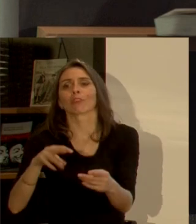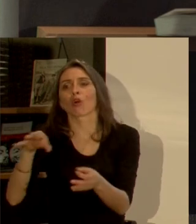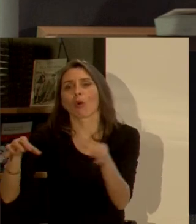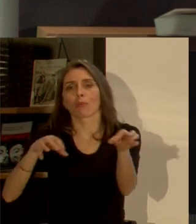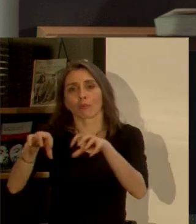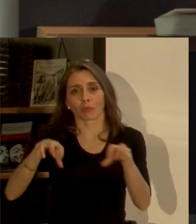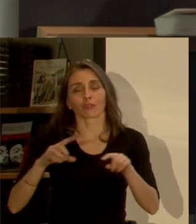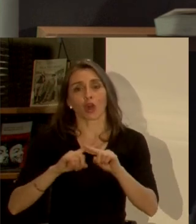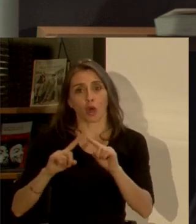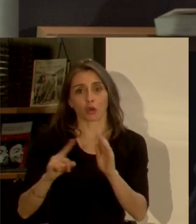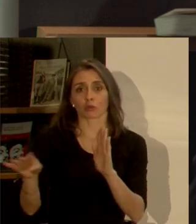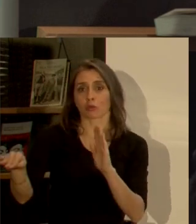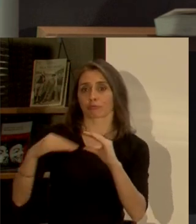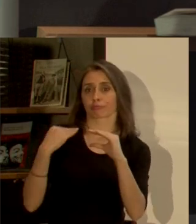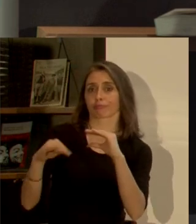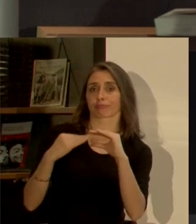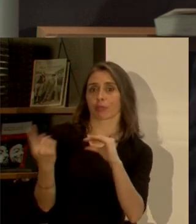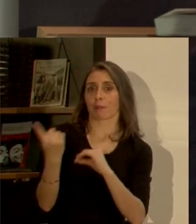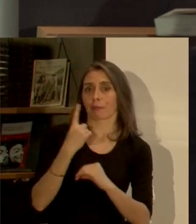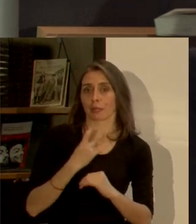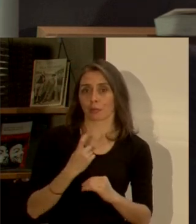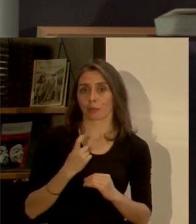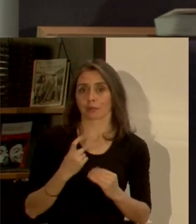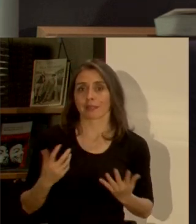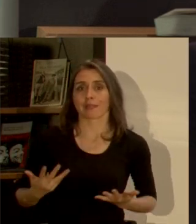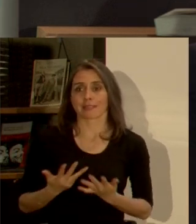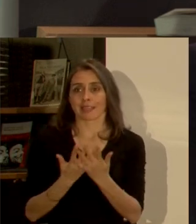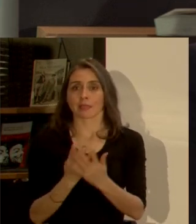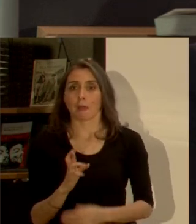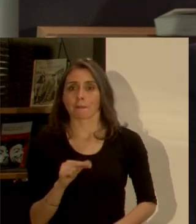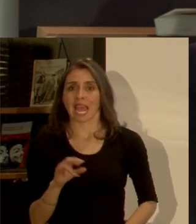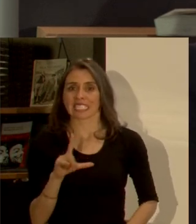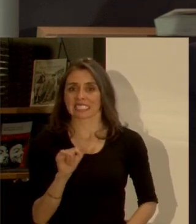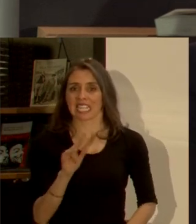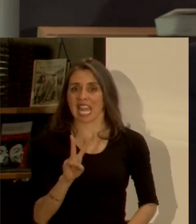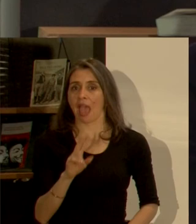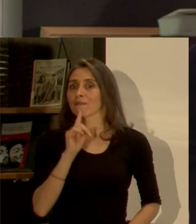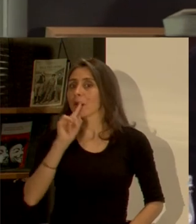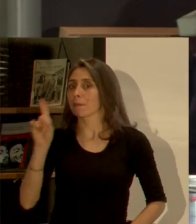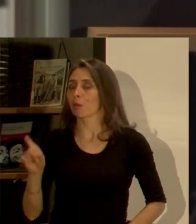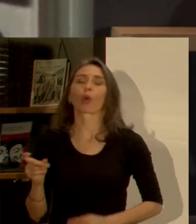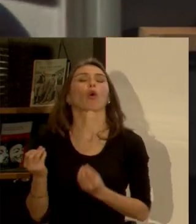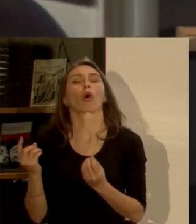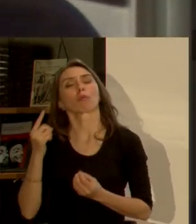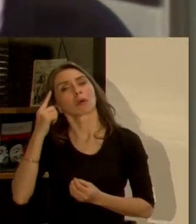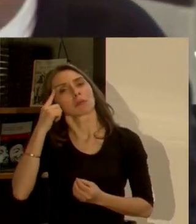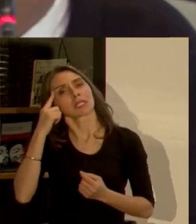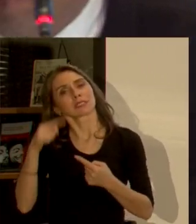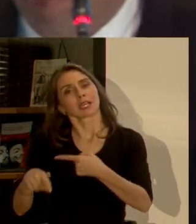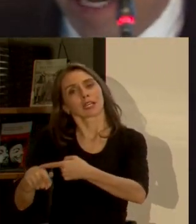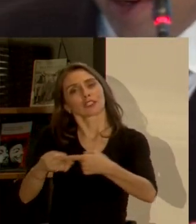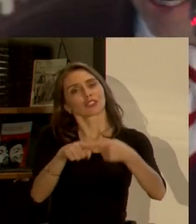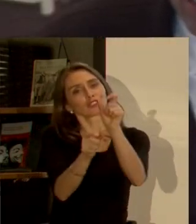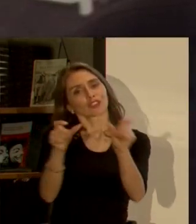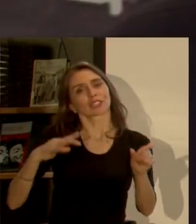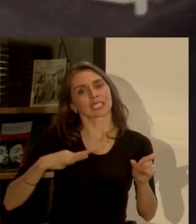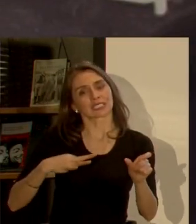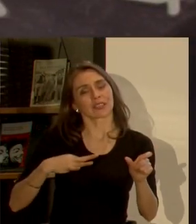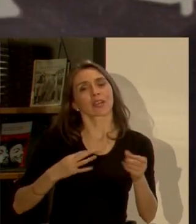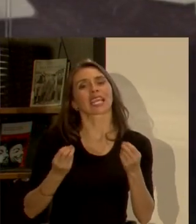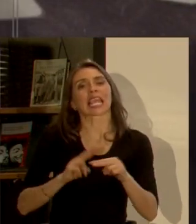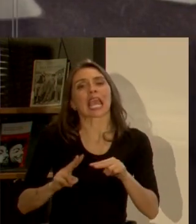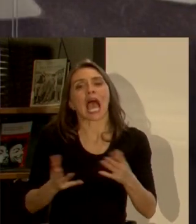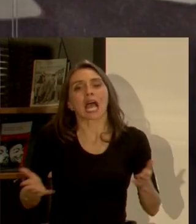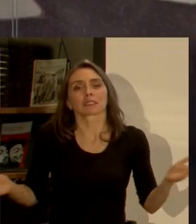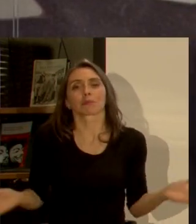voy a leer otra pregunta que han llegado a nuestras redes sociales Branislav ¿cómo sugieres que actúe la sociedad civil para promover la igualdad